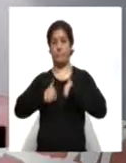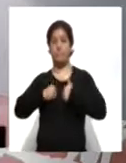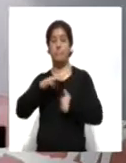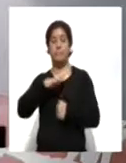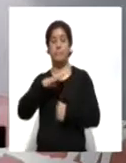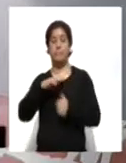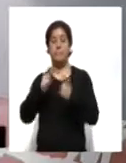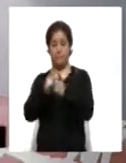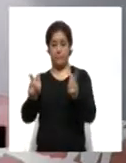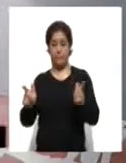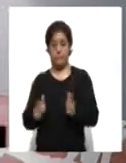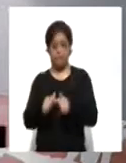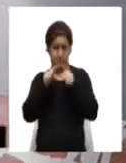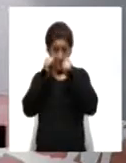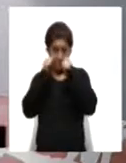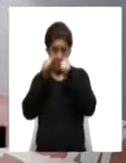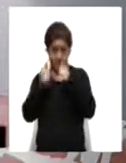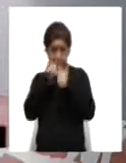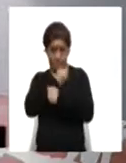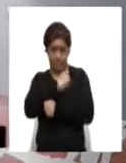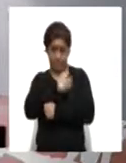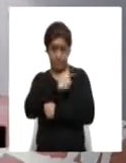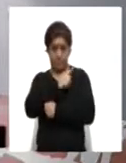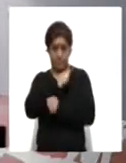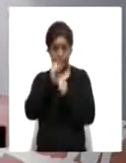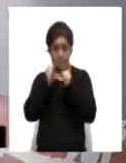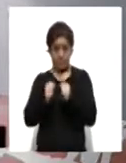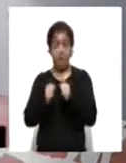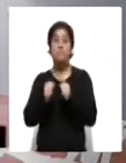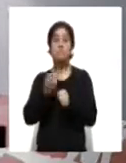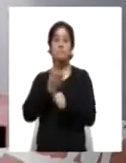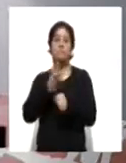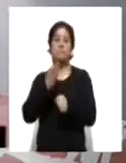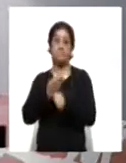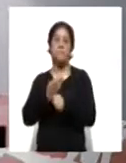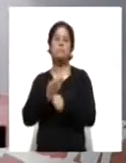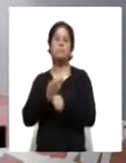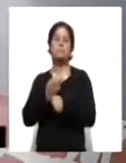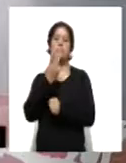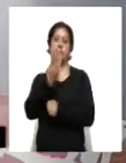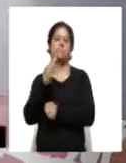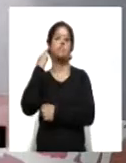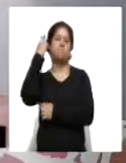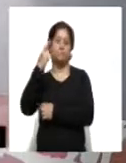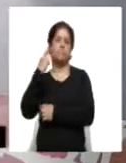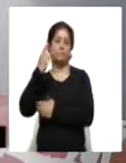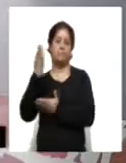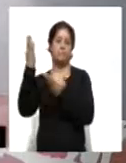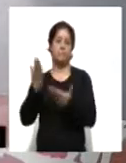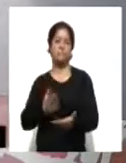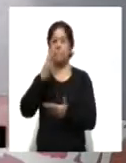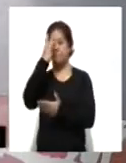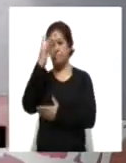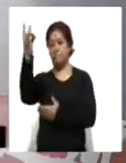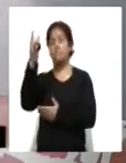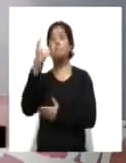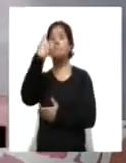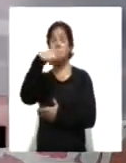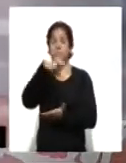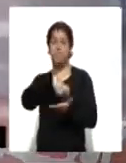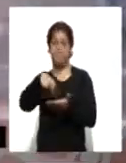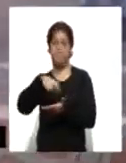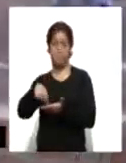operativo sanitario y de seguridad ante la llegada de los Reyes Magos para que realicen compras seguras ante la pandemia de COVID-19.